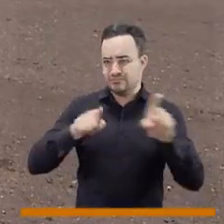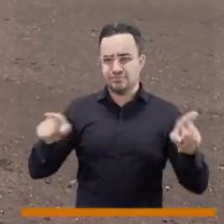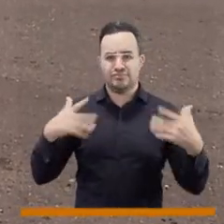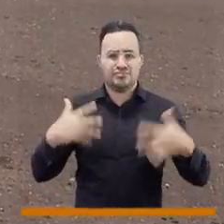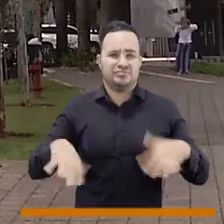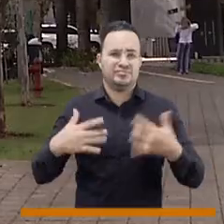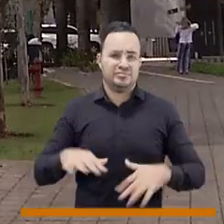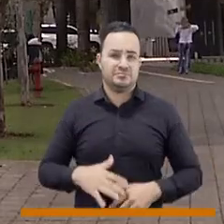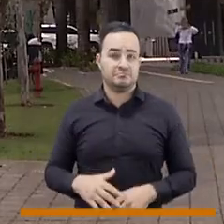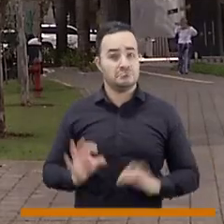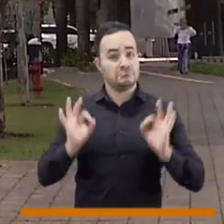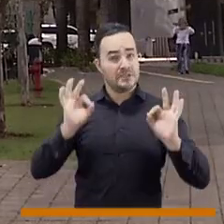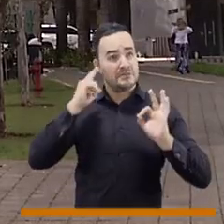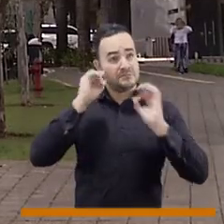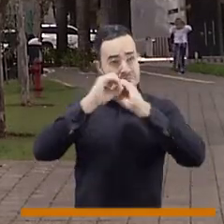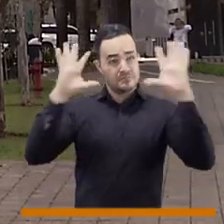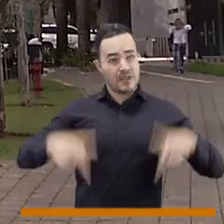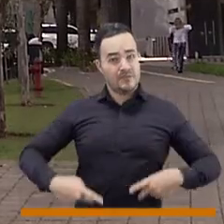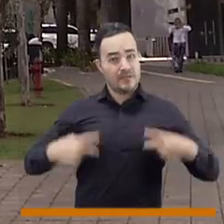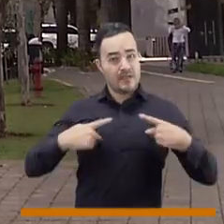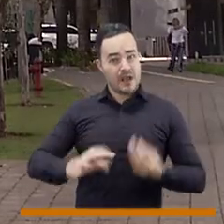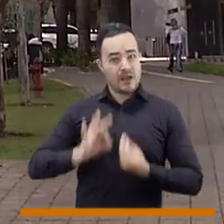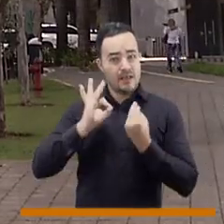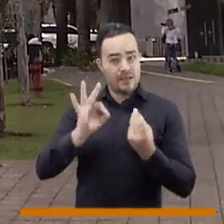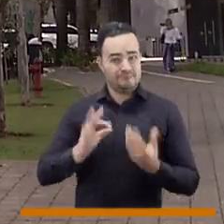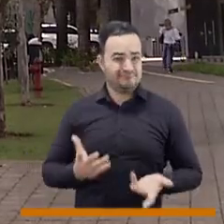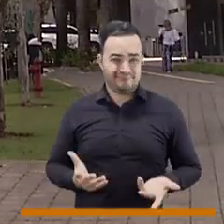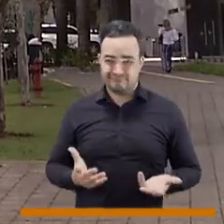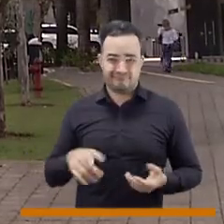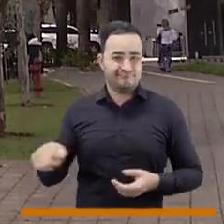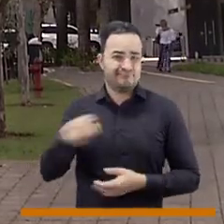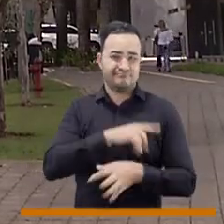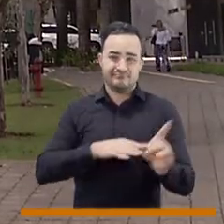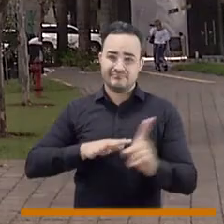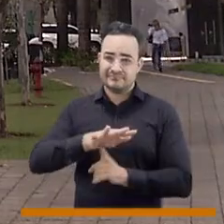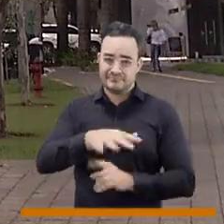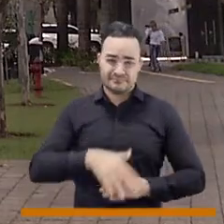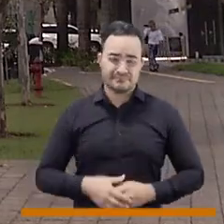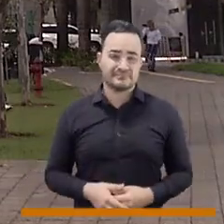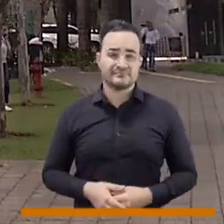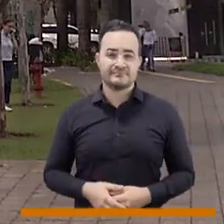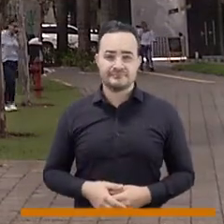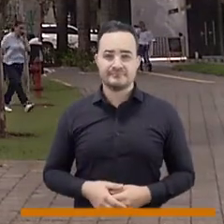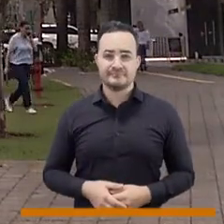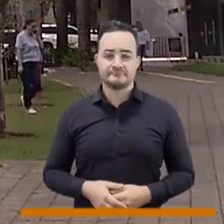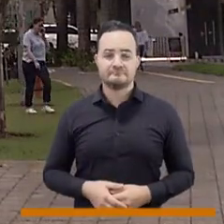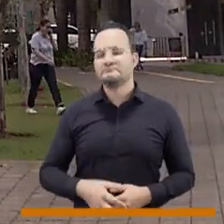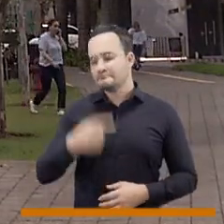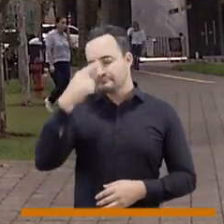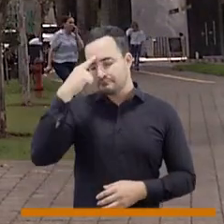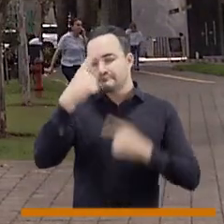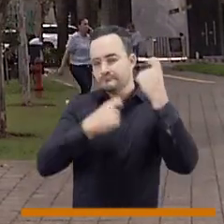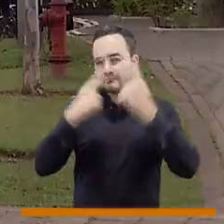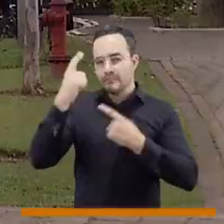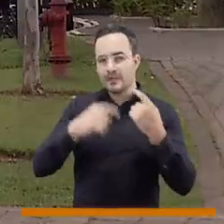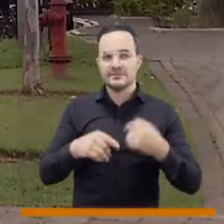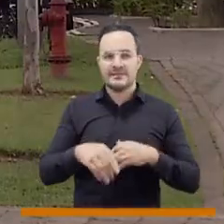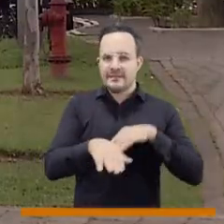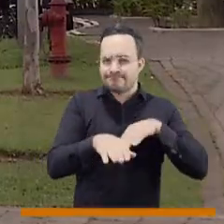esto afecta sustancialmente la calidad de vida de los habitantes de la ciudad porque si hay una